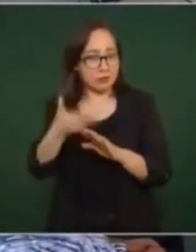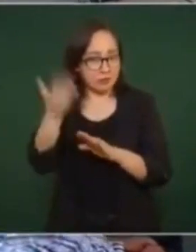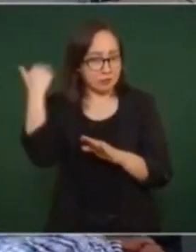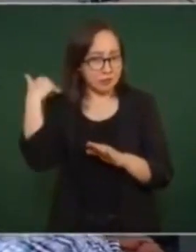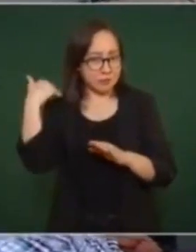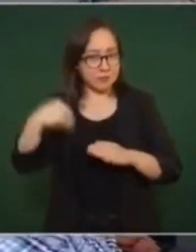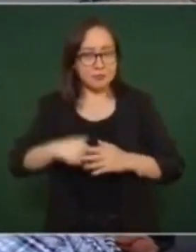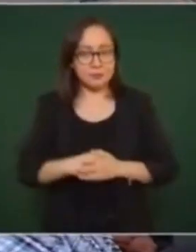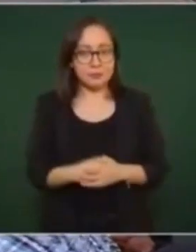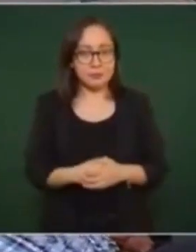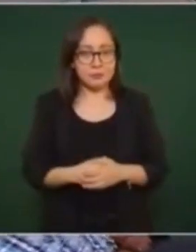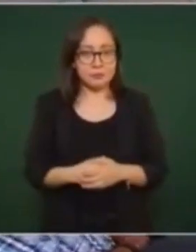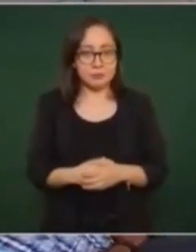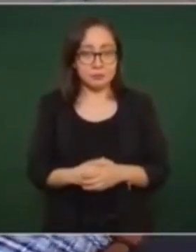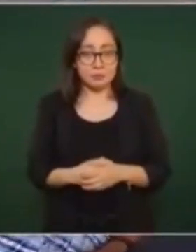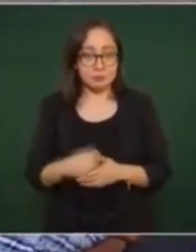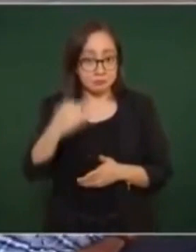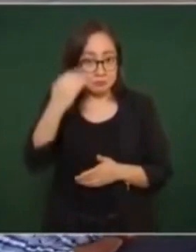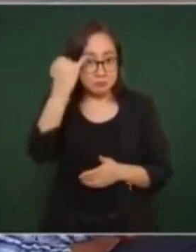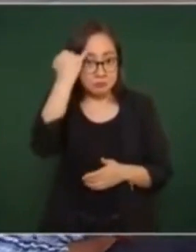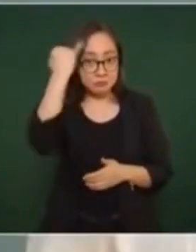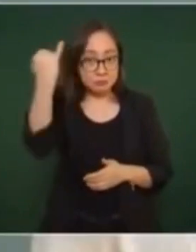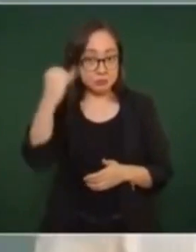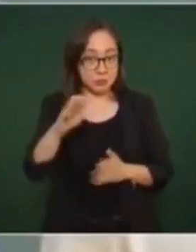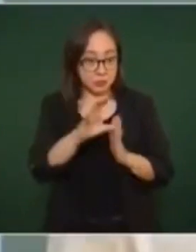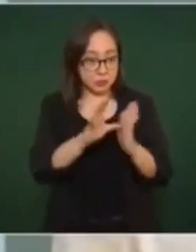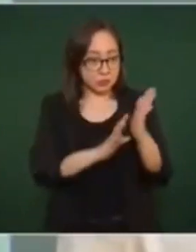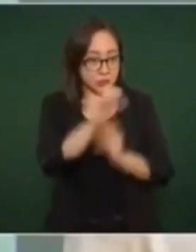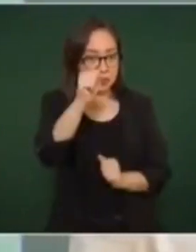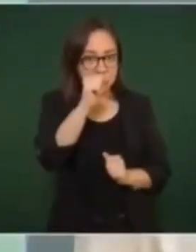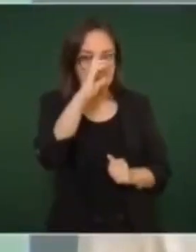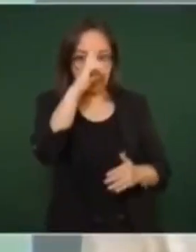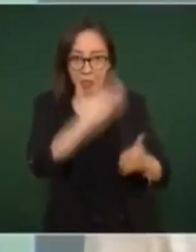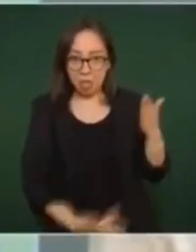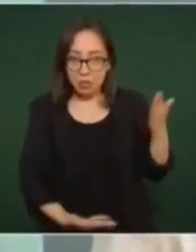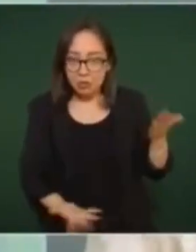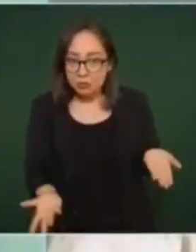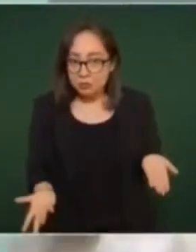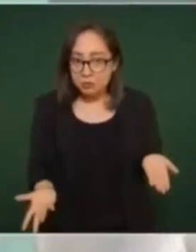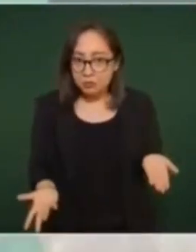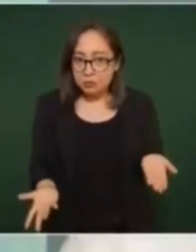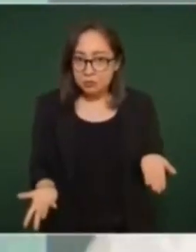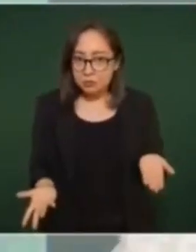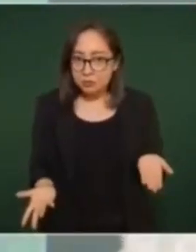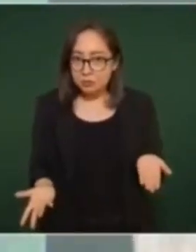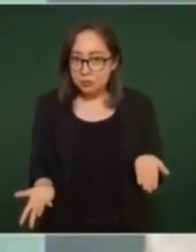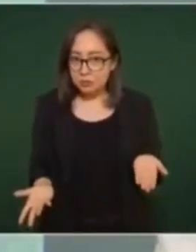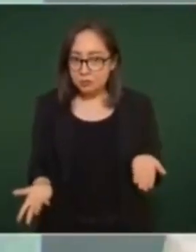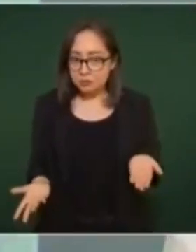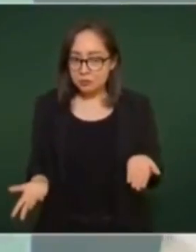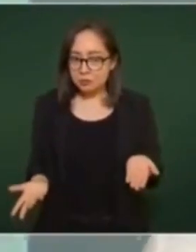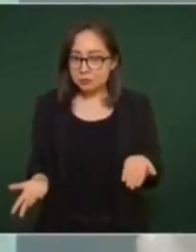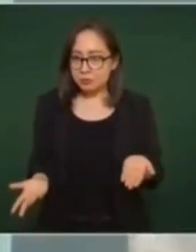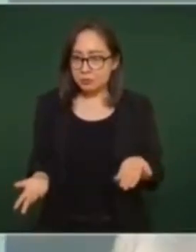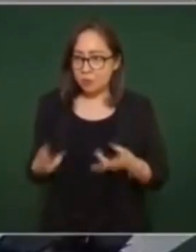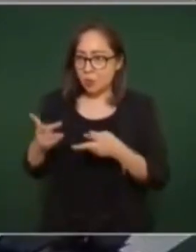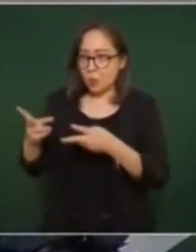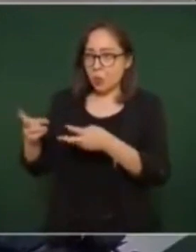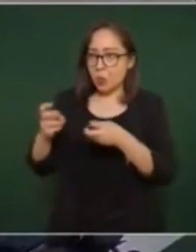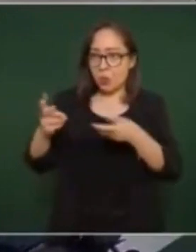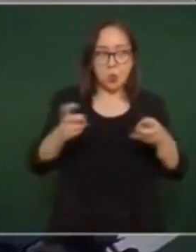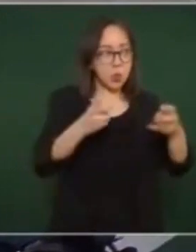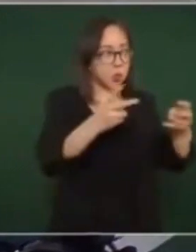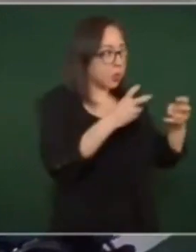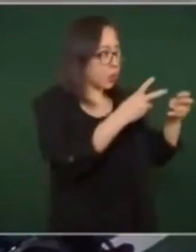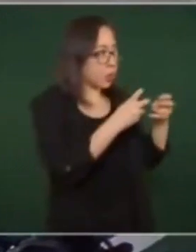violando la Constitución, cobrando 700 mil